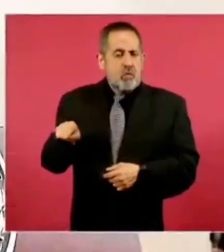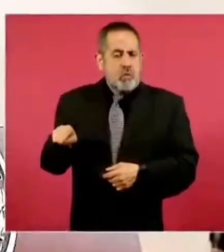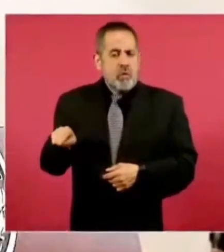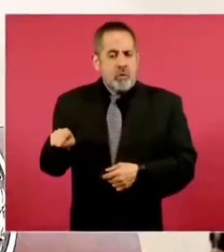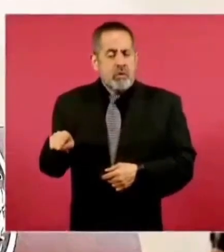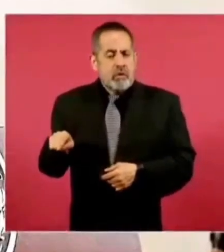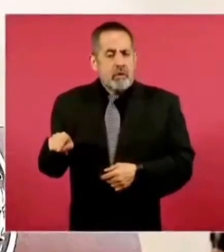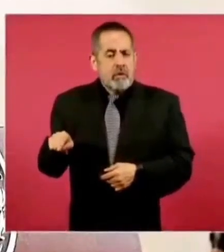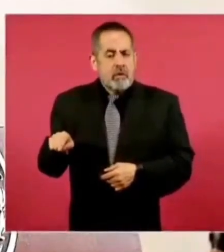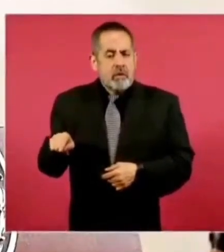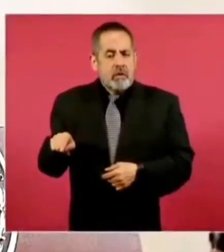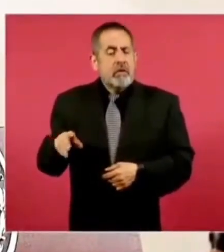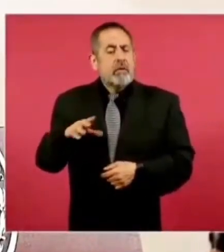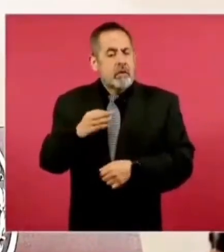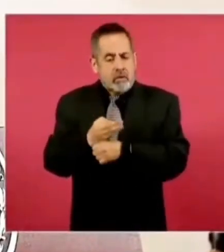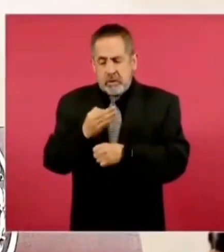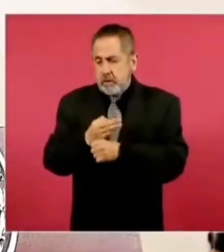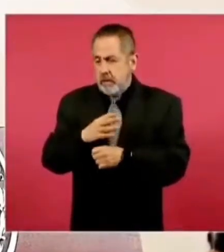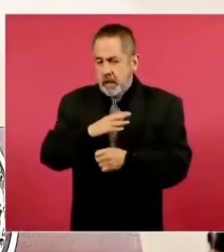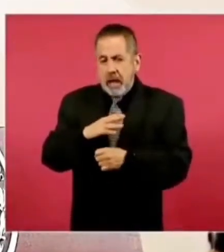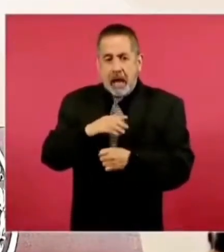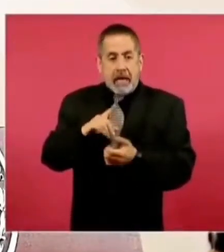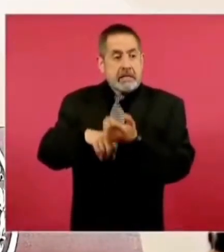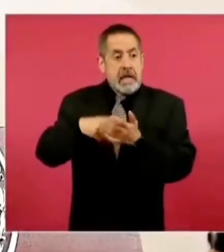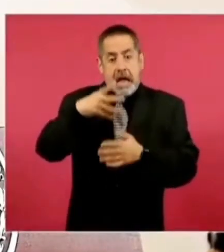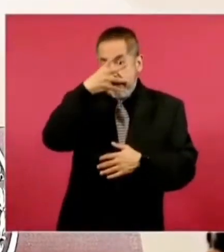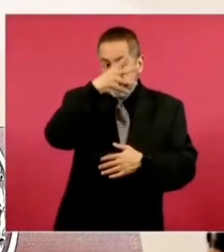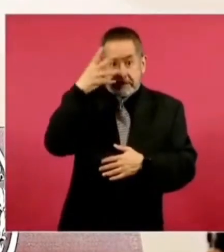hay ahora visas